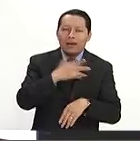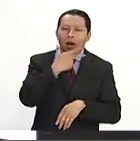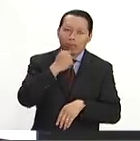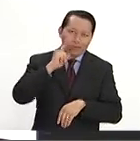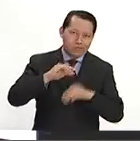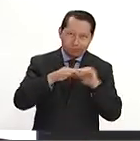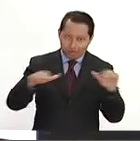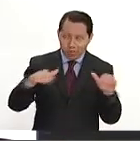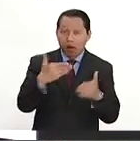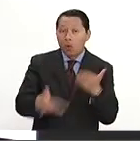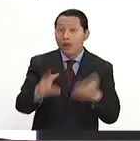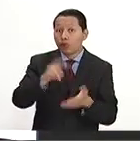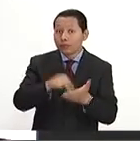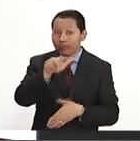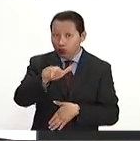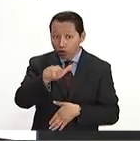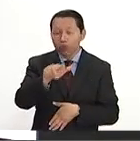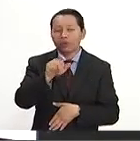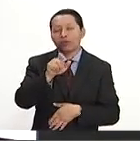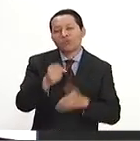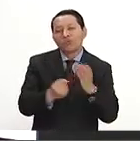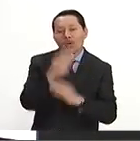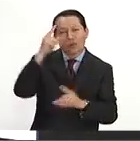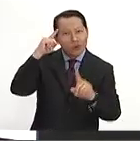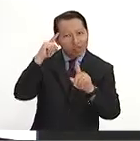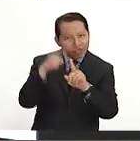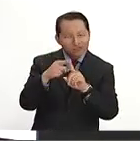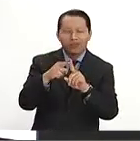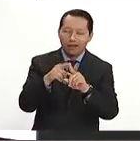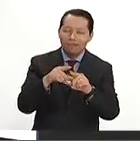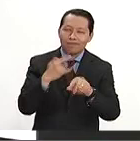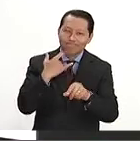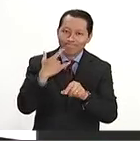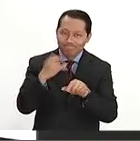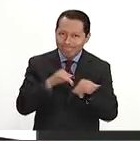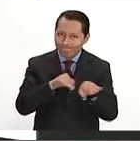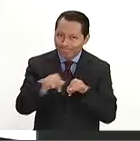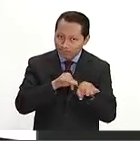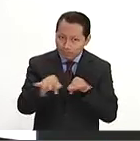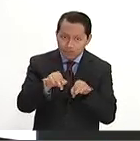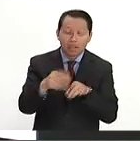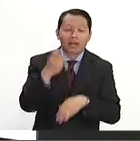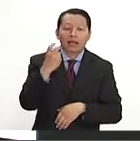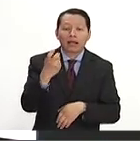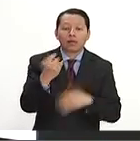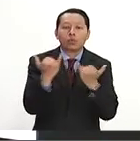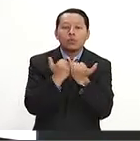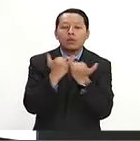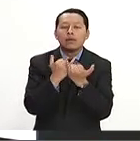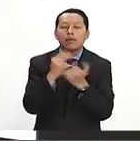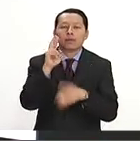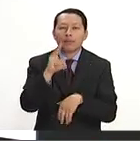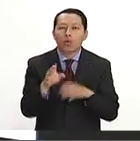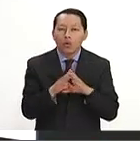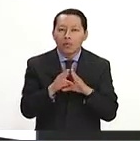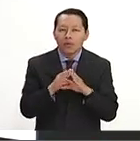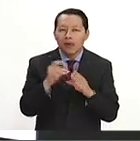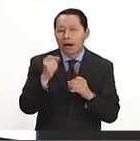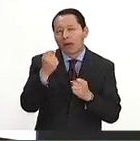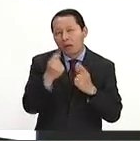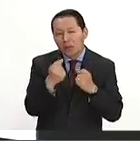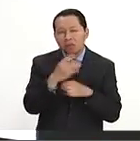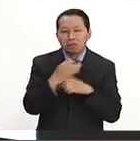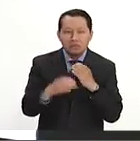ahora para 2018 sí tenemos nuevos retos y estamos trabajando en ello. A partir de eso hemos visto algunas situaciones,